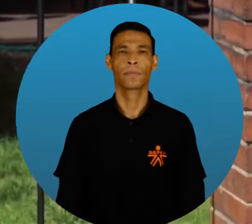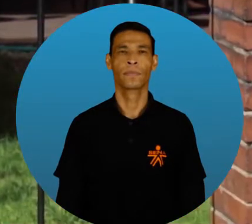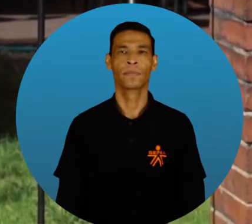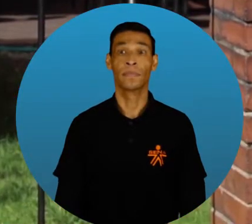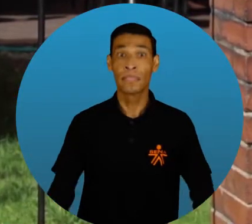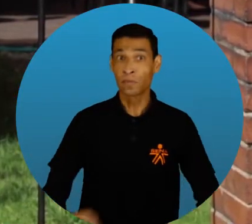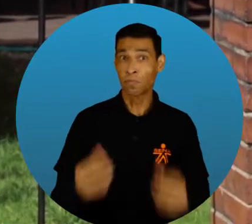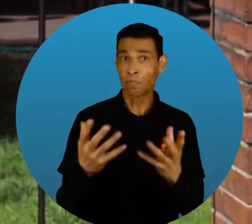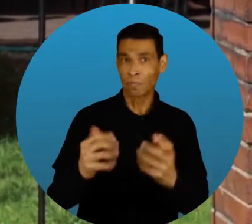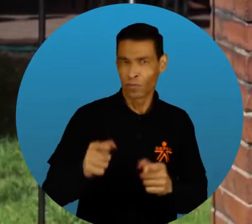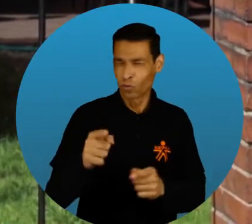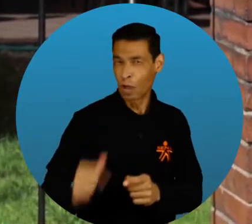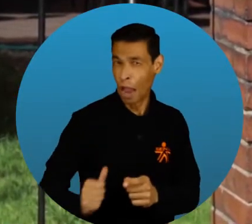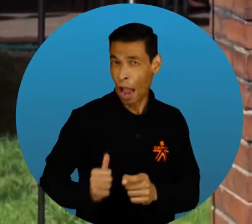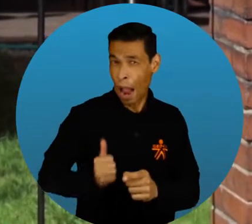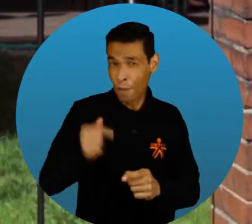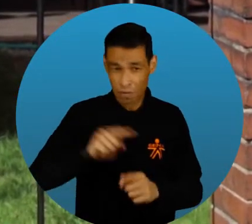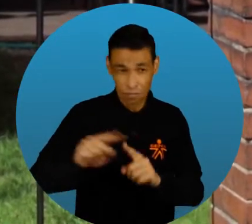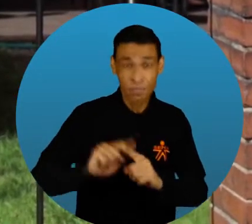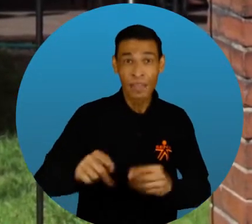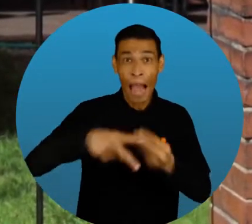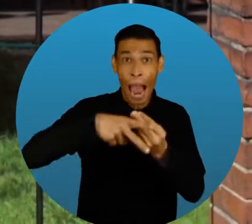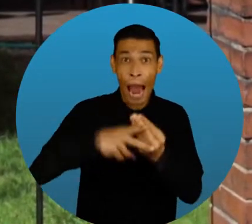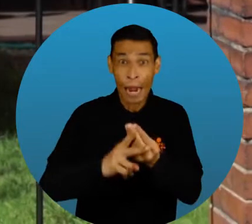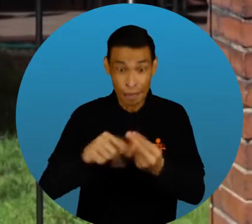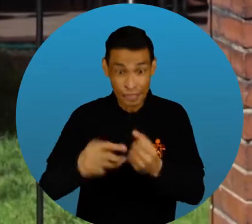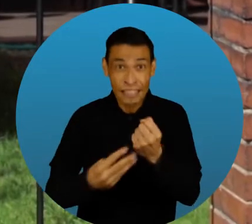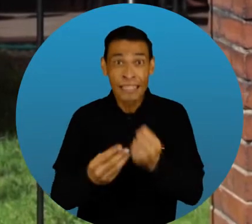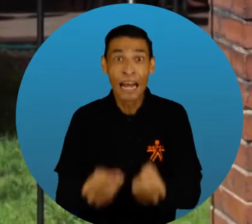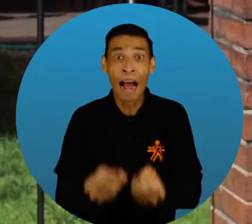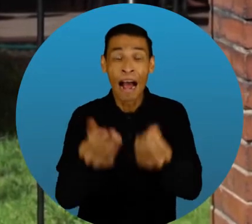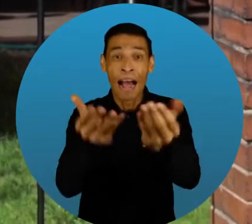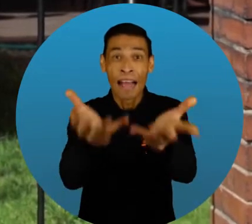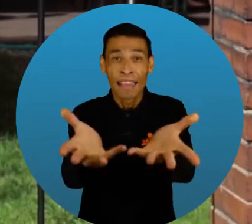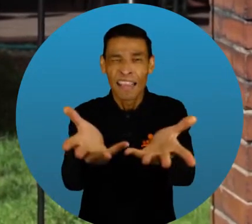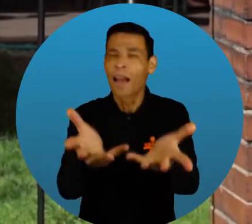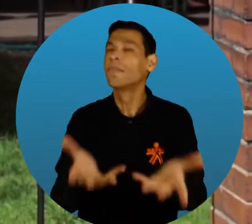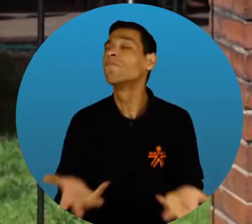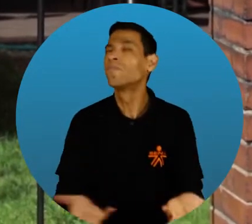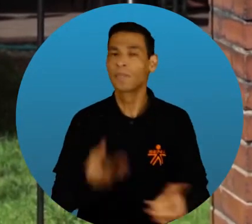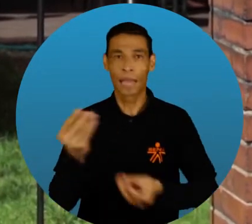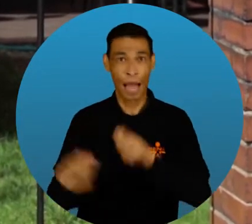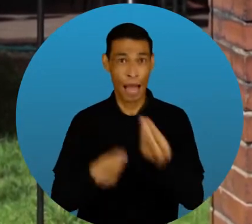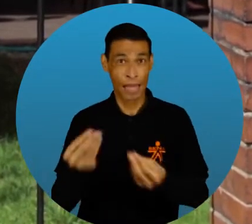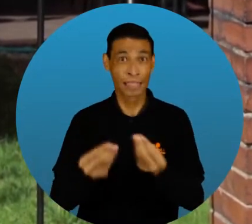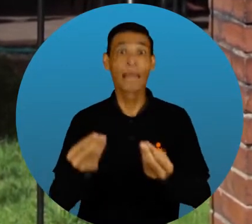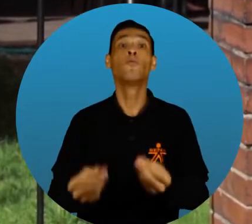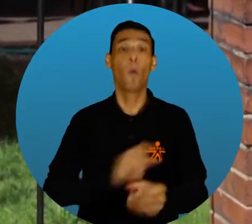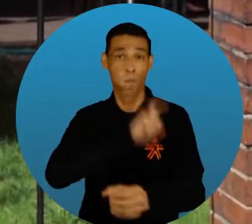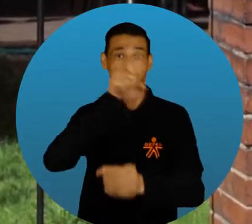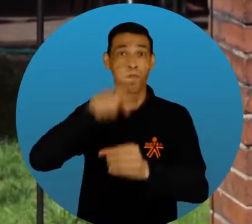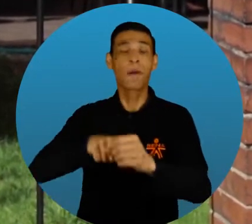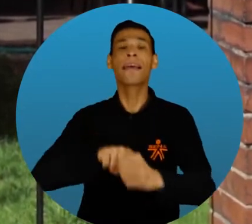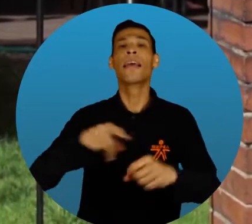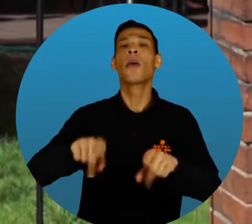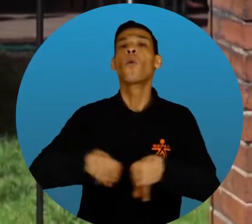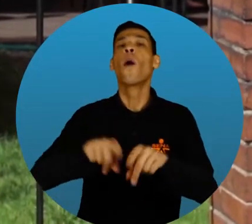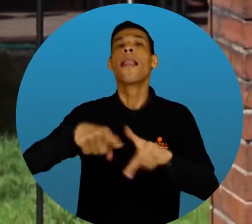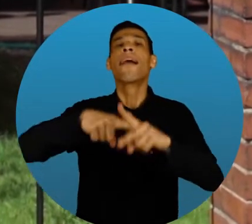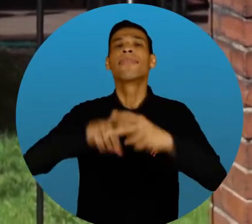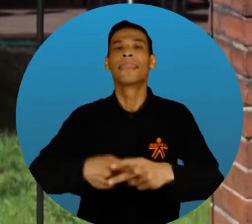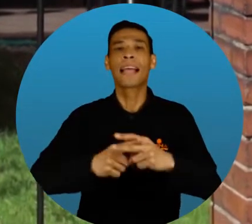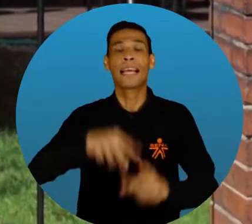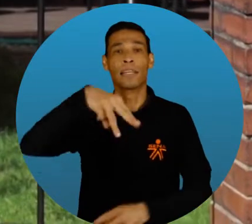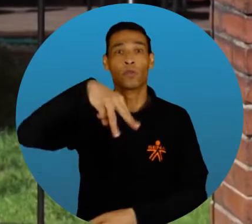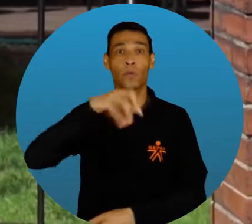Queremos que saques el máximo provecho de las herramientas que el Sena pone a tu disposición Conéctate a los talleres de Microsoft